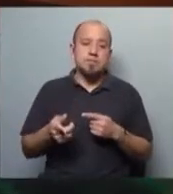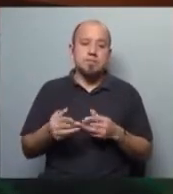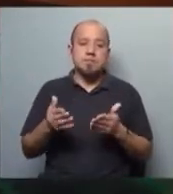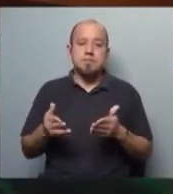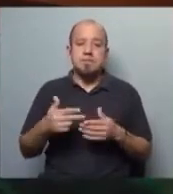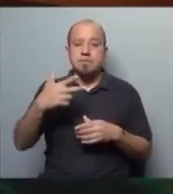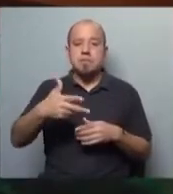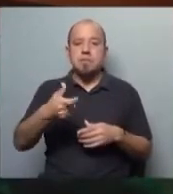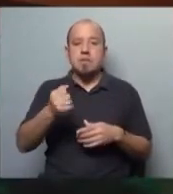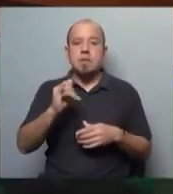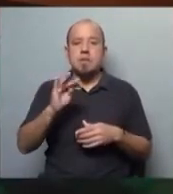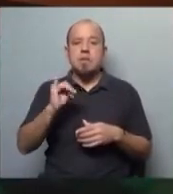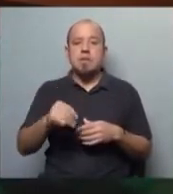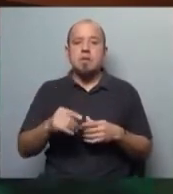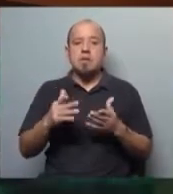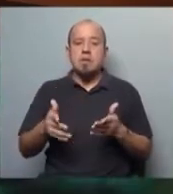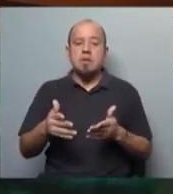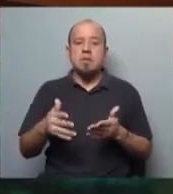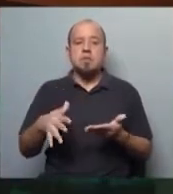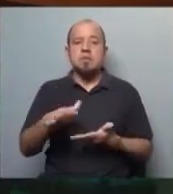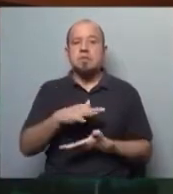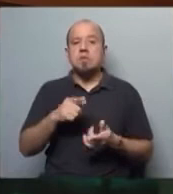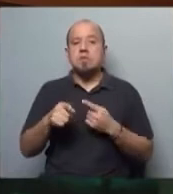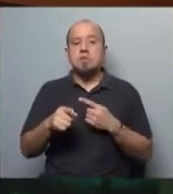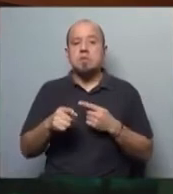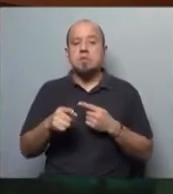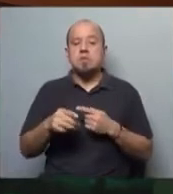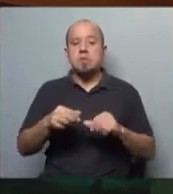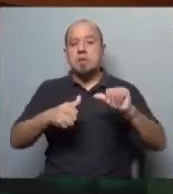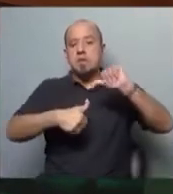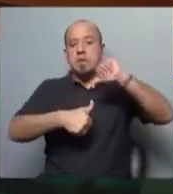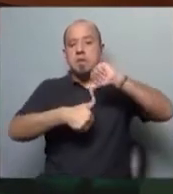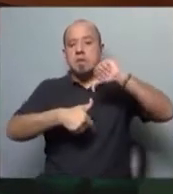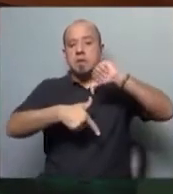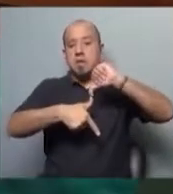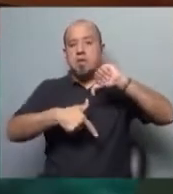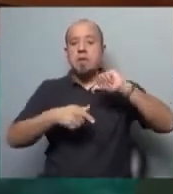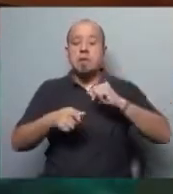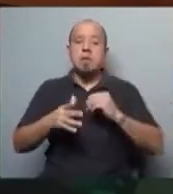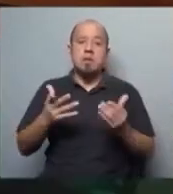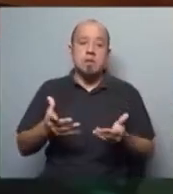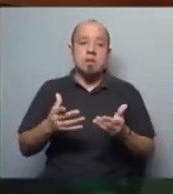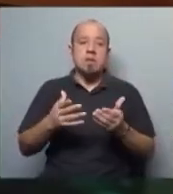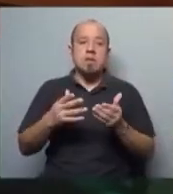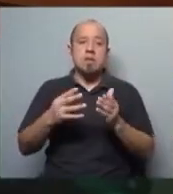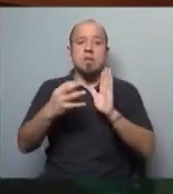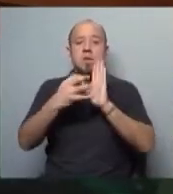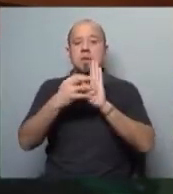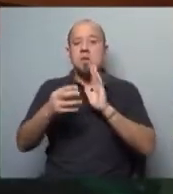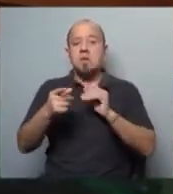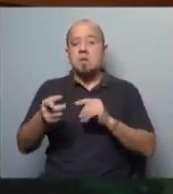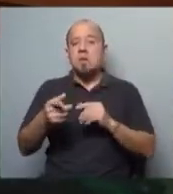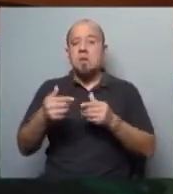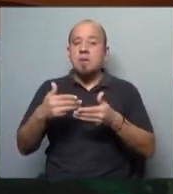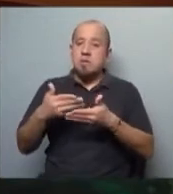fue Haití, lo que representa Haití para la región... Simbólica. ...en el Caribe y en América Latina, simbólica de un país